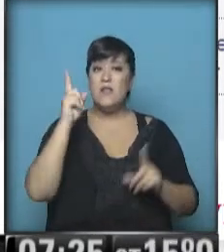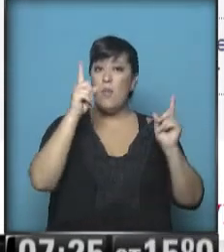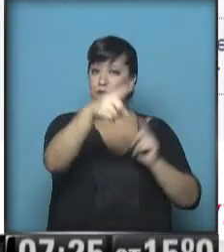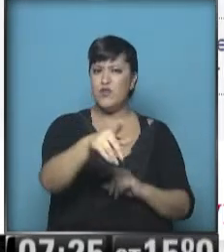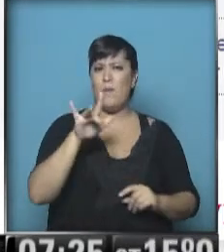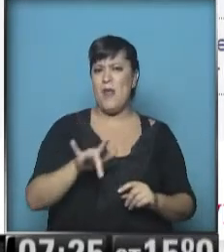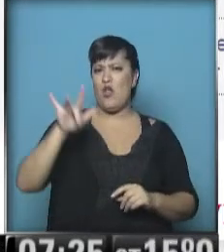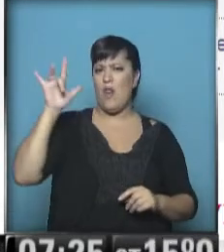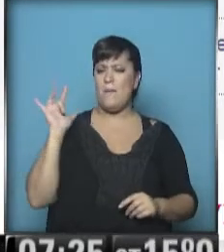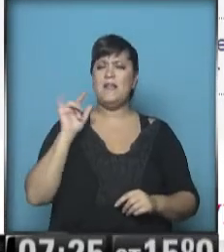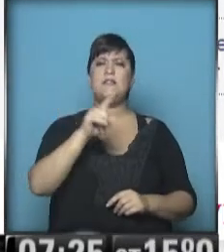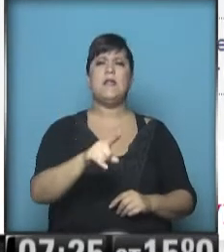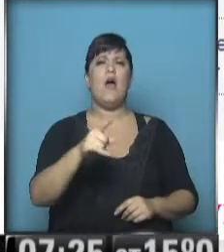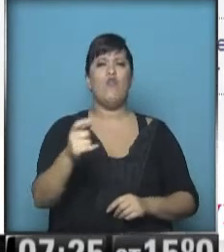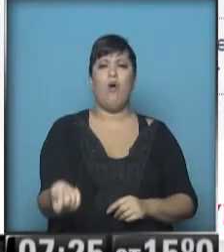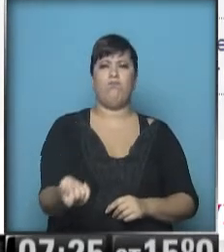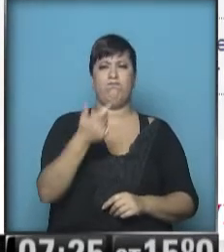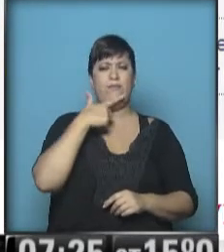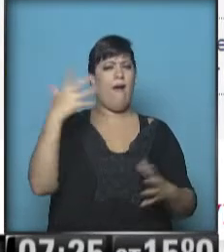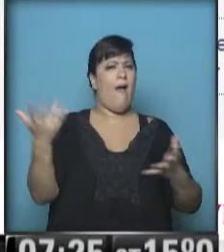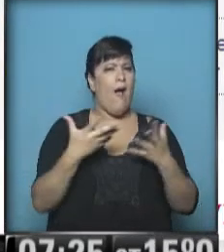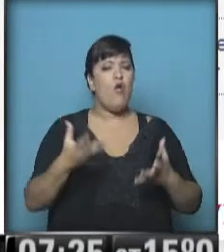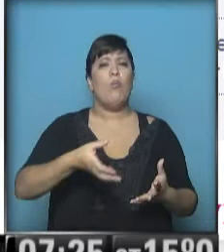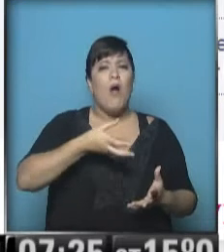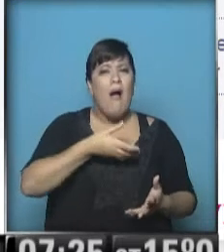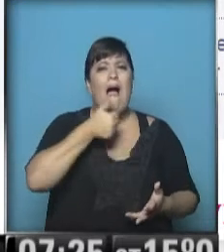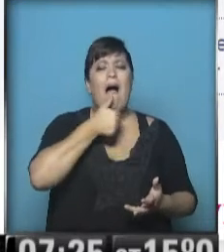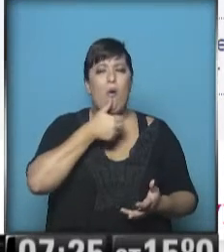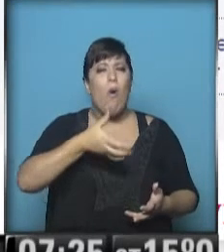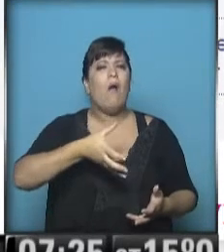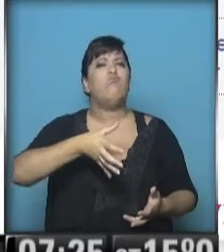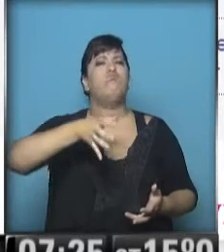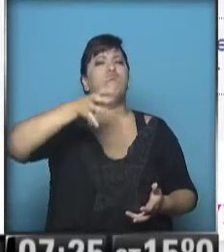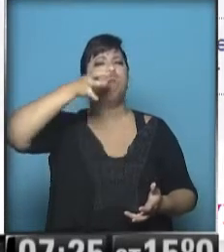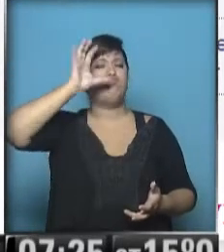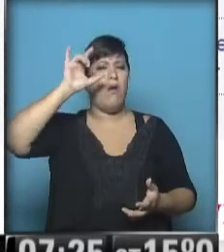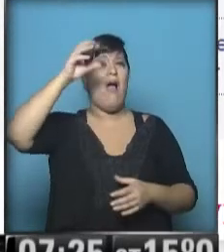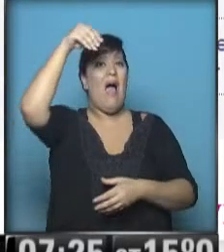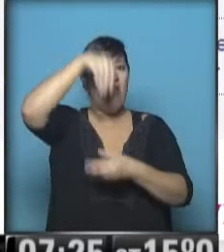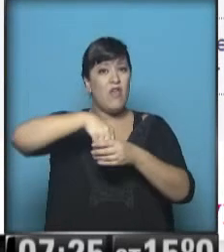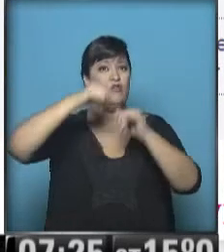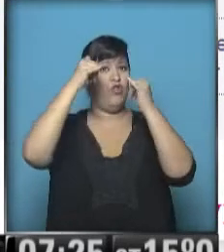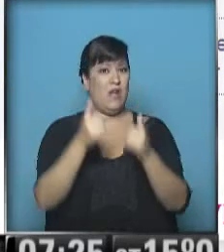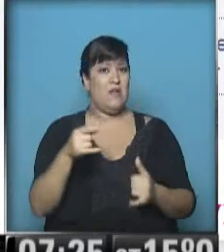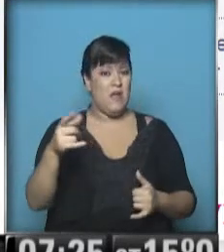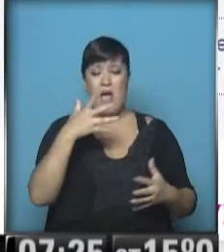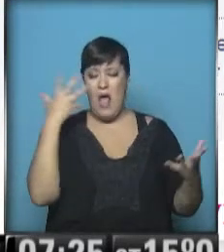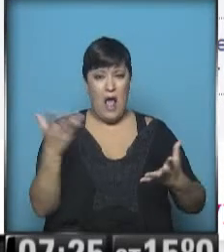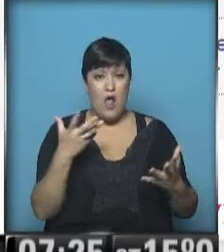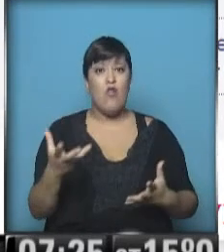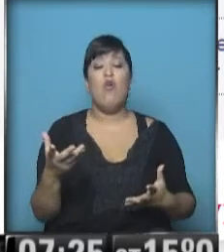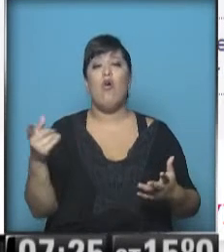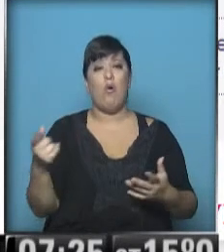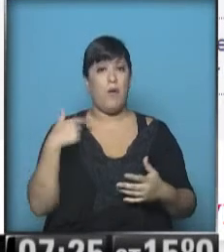miércoles pasado sufrió una intoxicación después de tomar agua de una botella que tenía él. Bueno, y no se